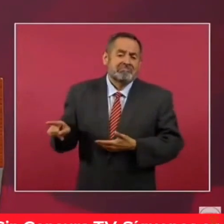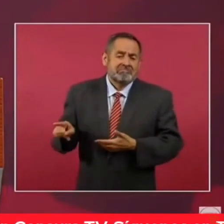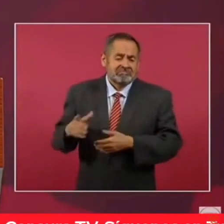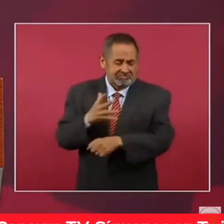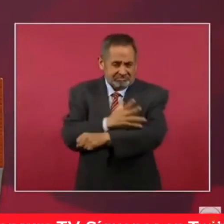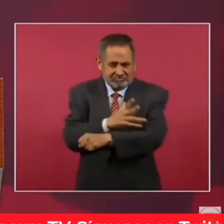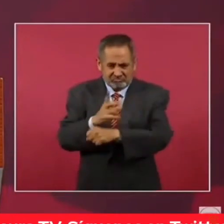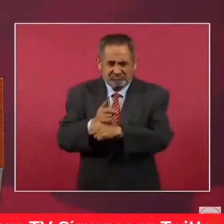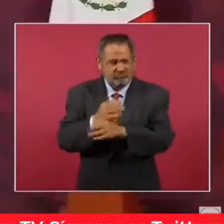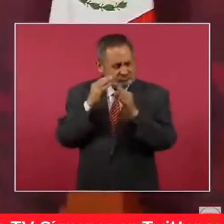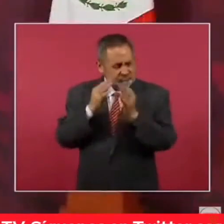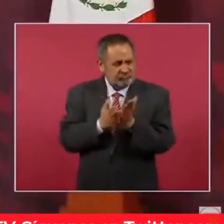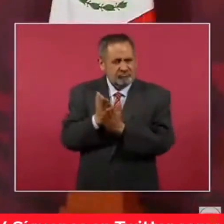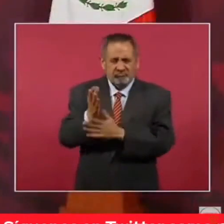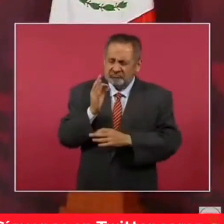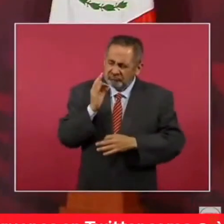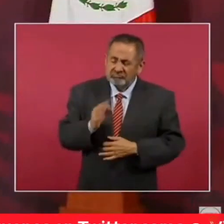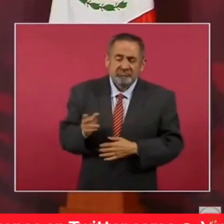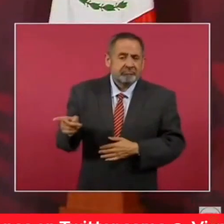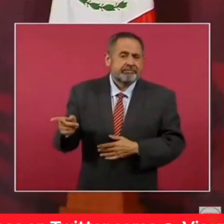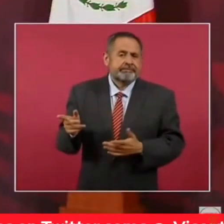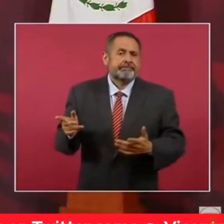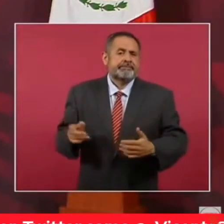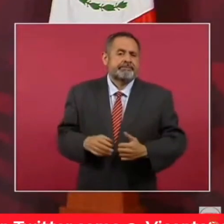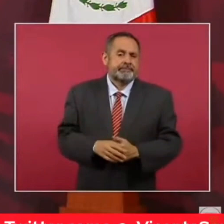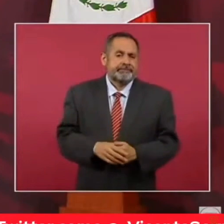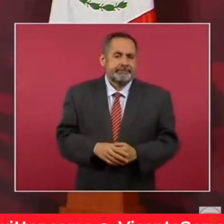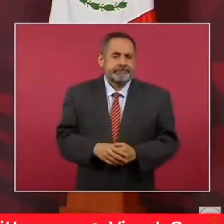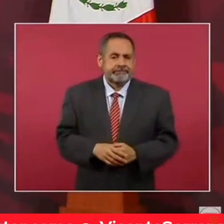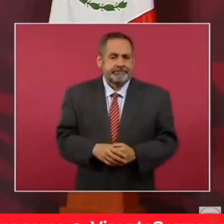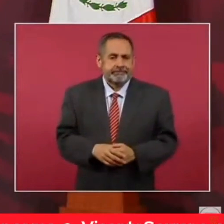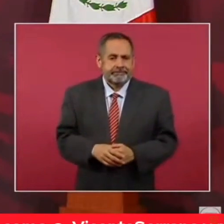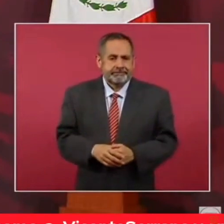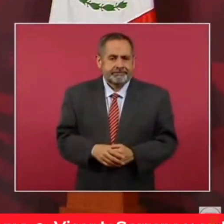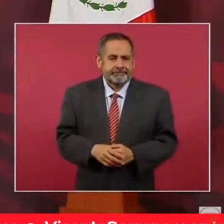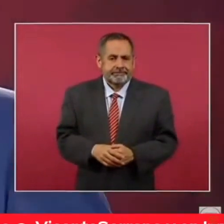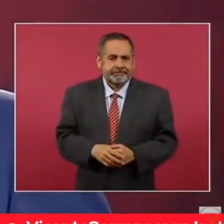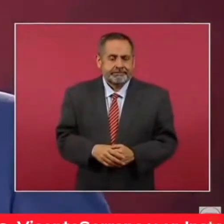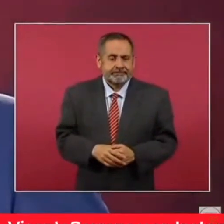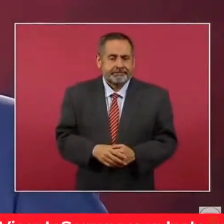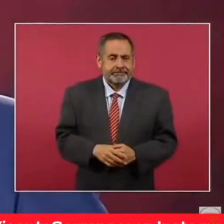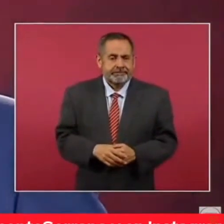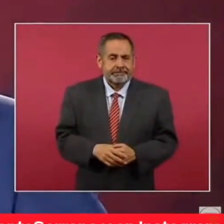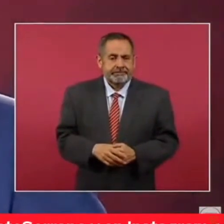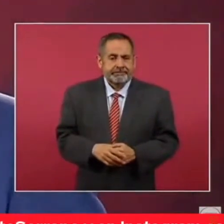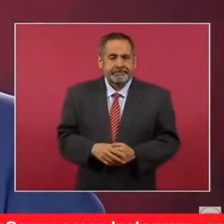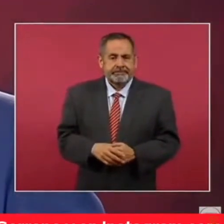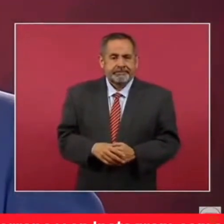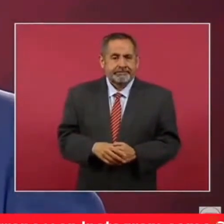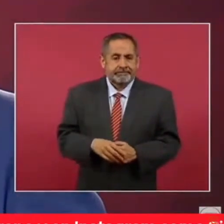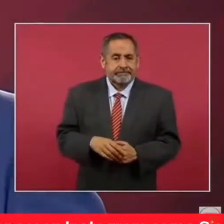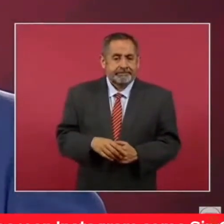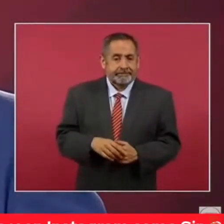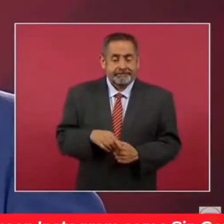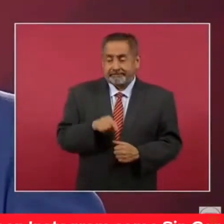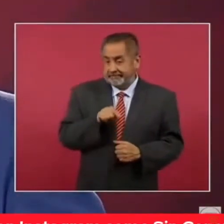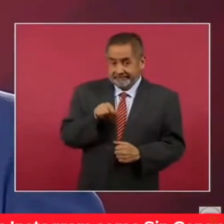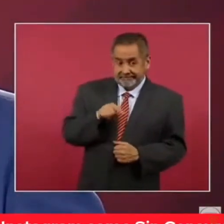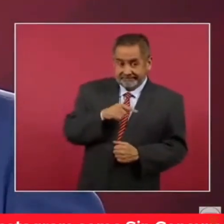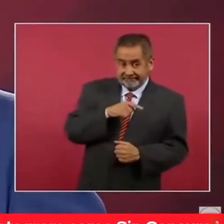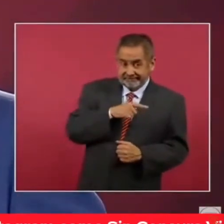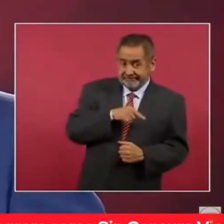Néstor, íntegro. Y lo llevaron a